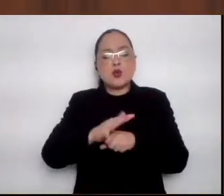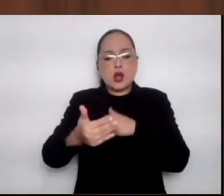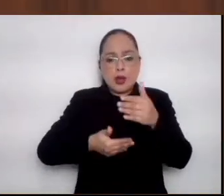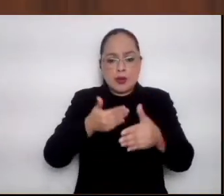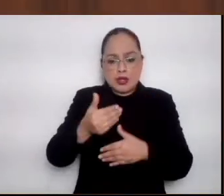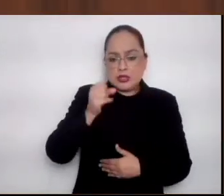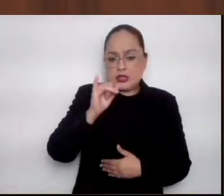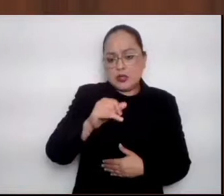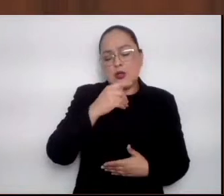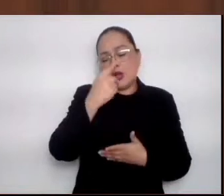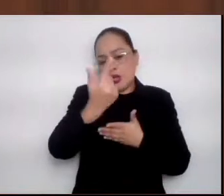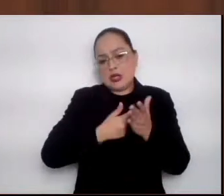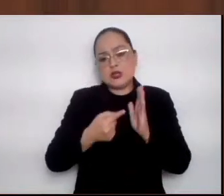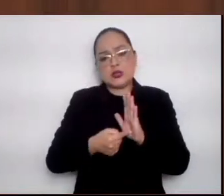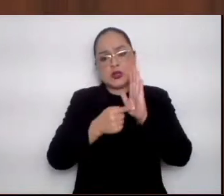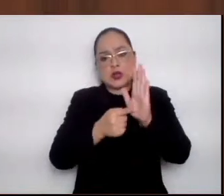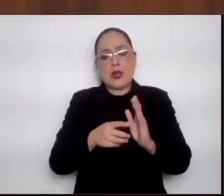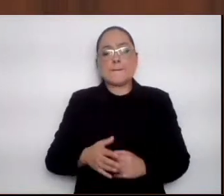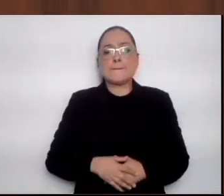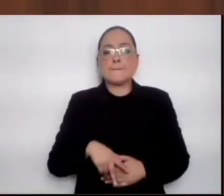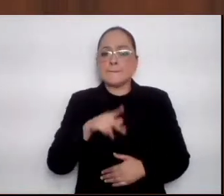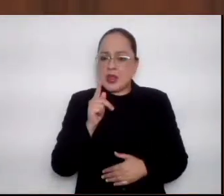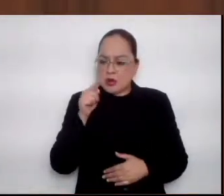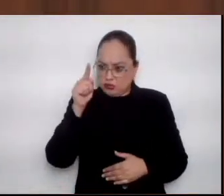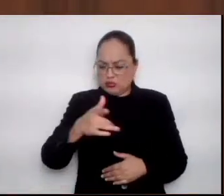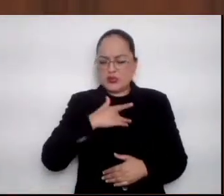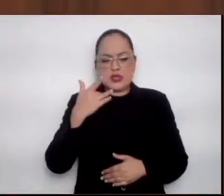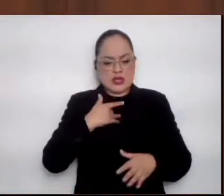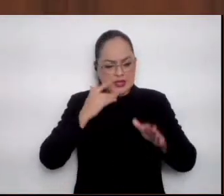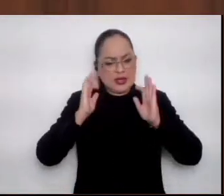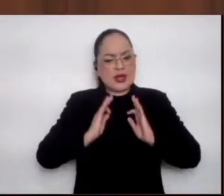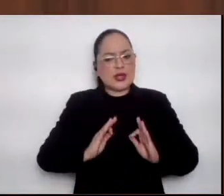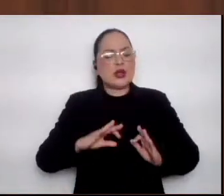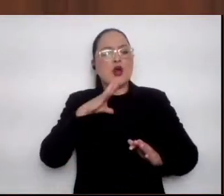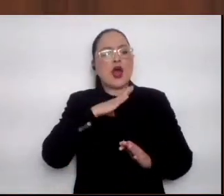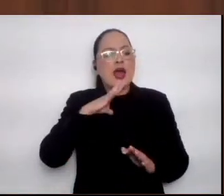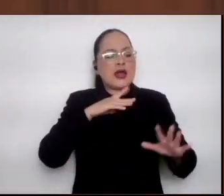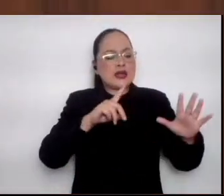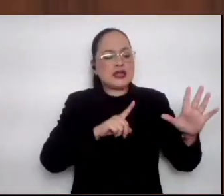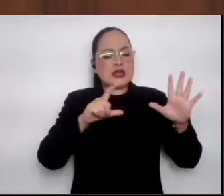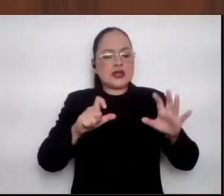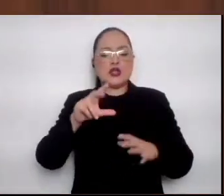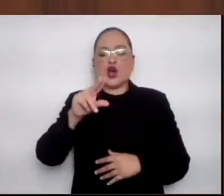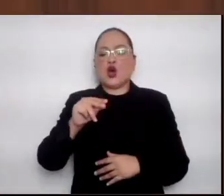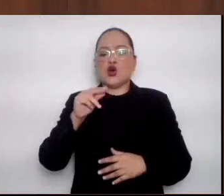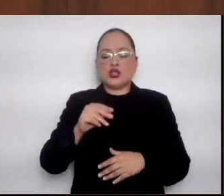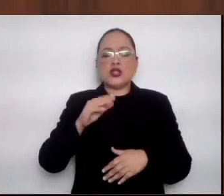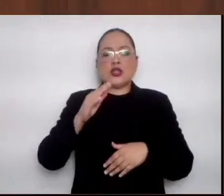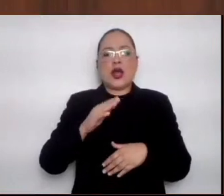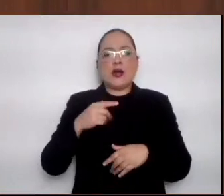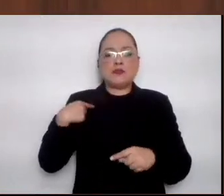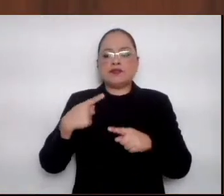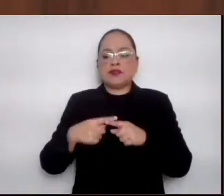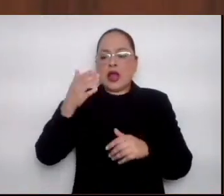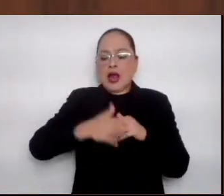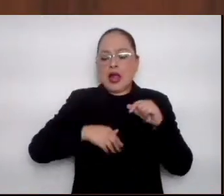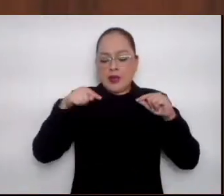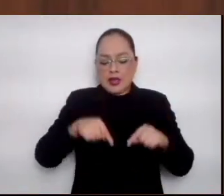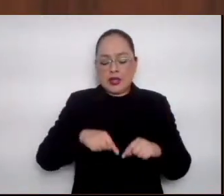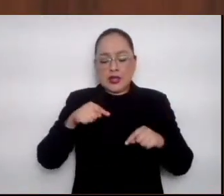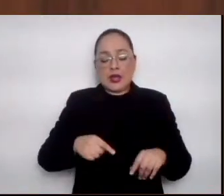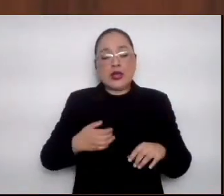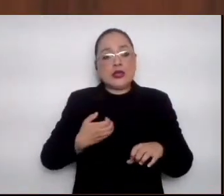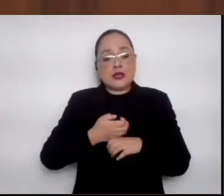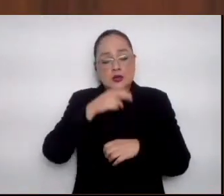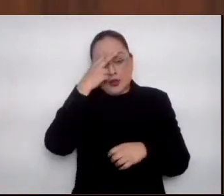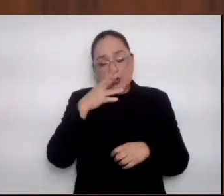diputado, transmitirle la tranquilidad de que de las más de 780 obras que hemos concluido en el Estado, en las más de 100 que tenemos en